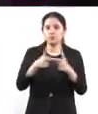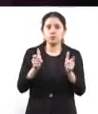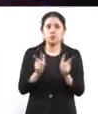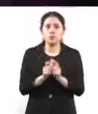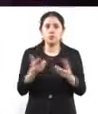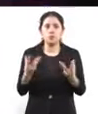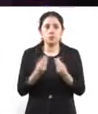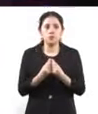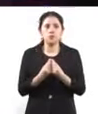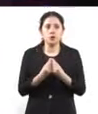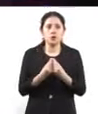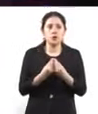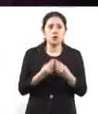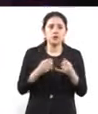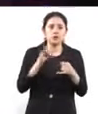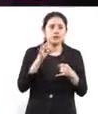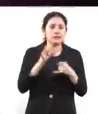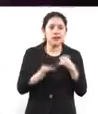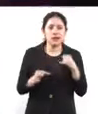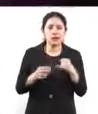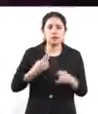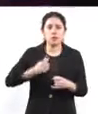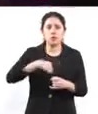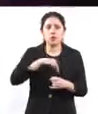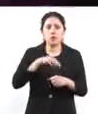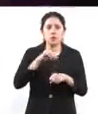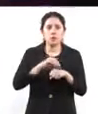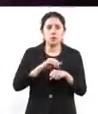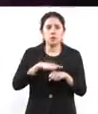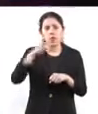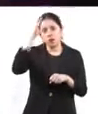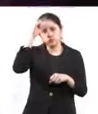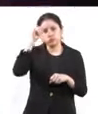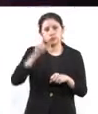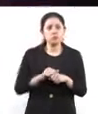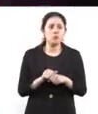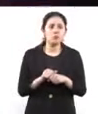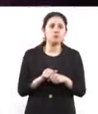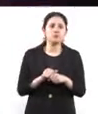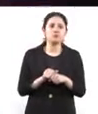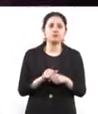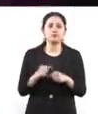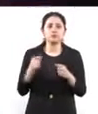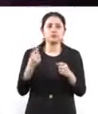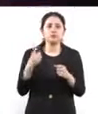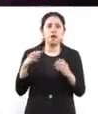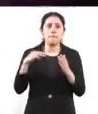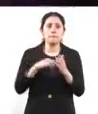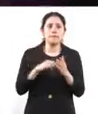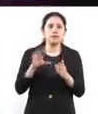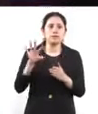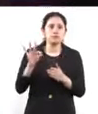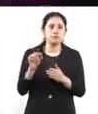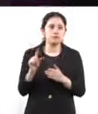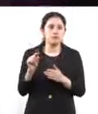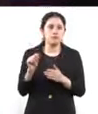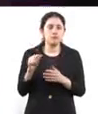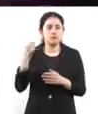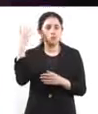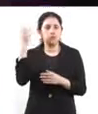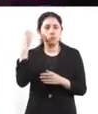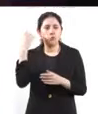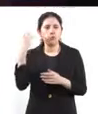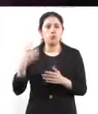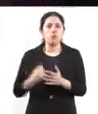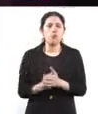Y finalmente llegamos a este producto. Al día de hoy tenemos 1.070 eventos en toda la ciudad. Es decir, eso habla de la